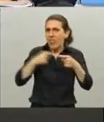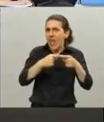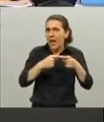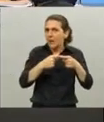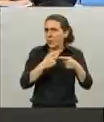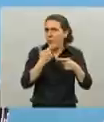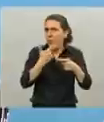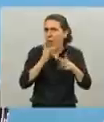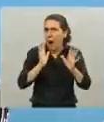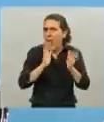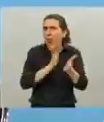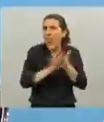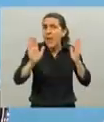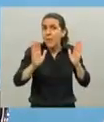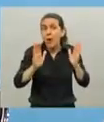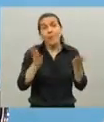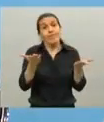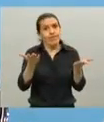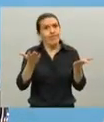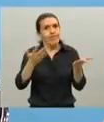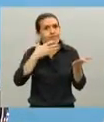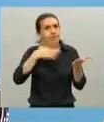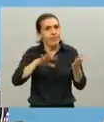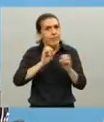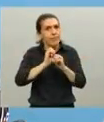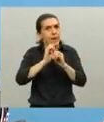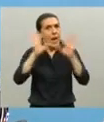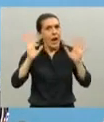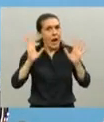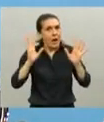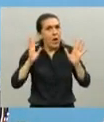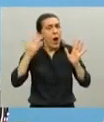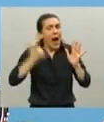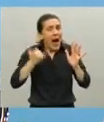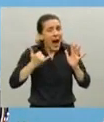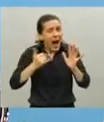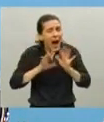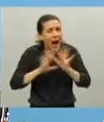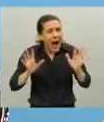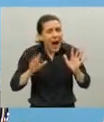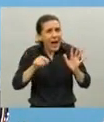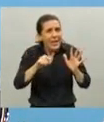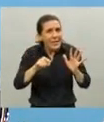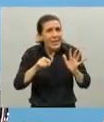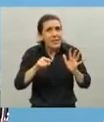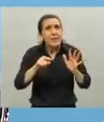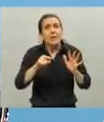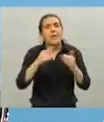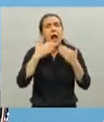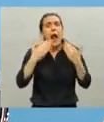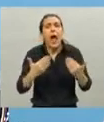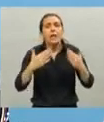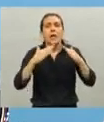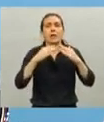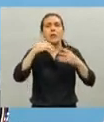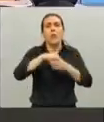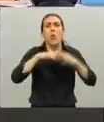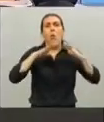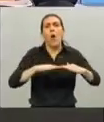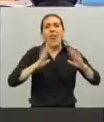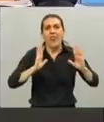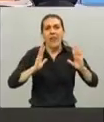¿Entienden ustedes cómo estamos? Eso es gran, definitivamente, mérito de la cuarentena,